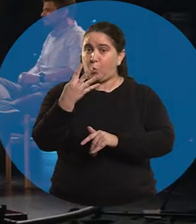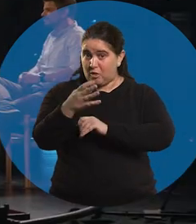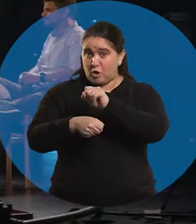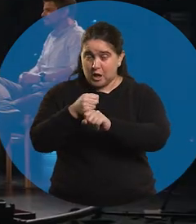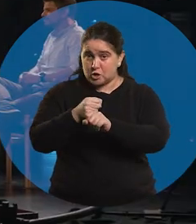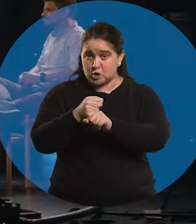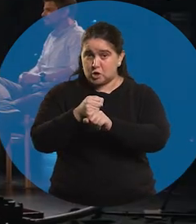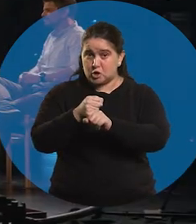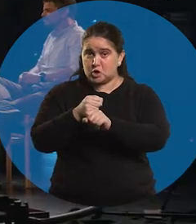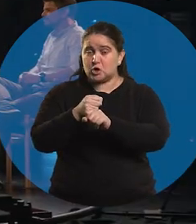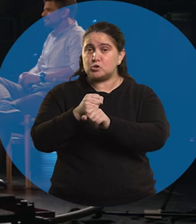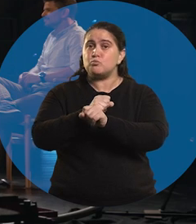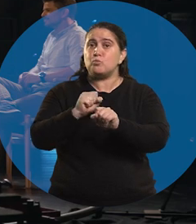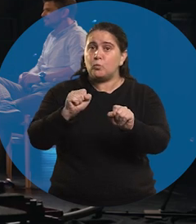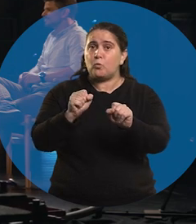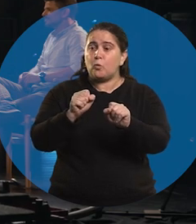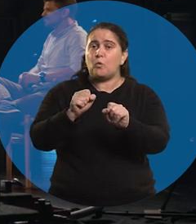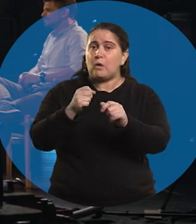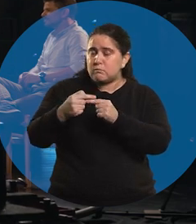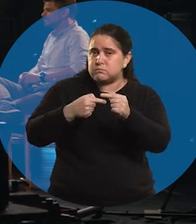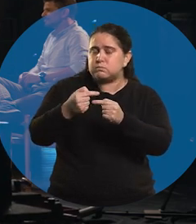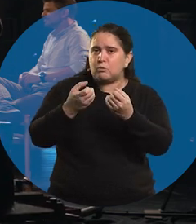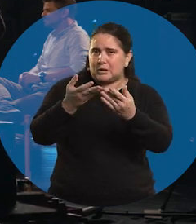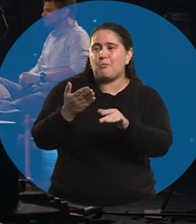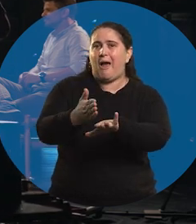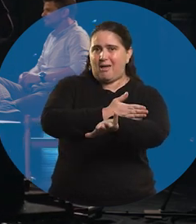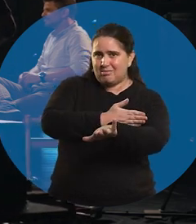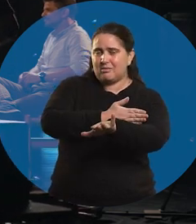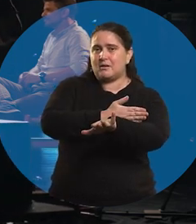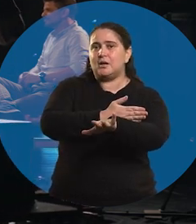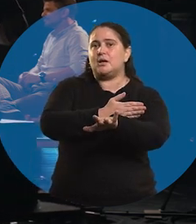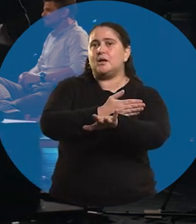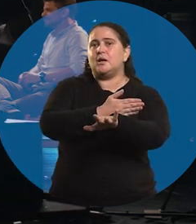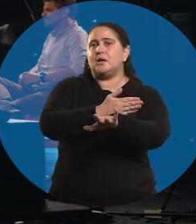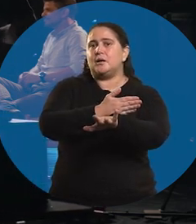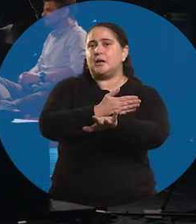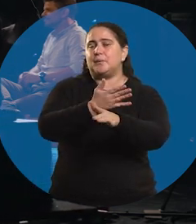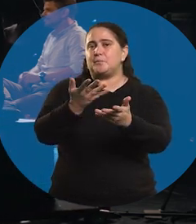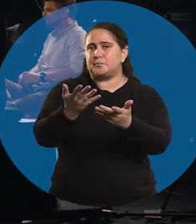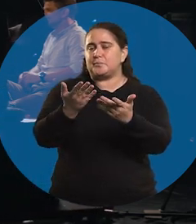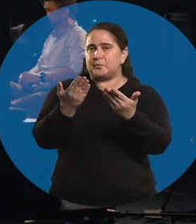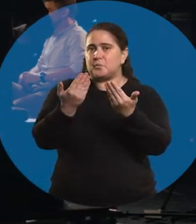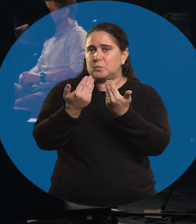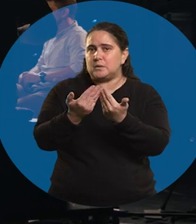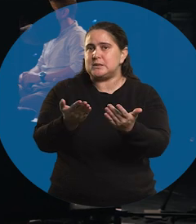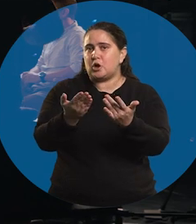Esos cuatro años los pude hacer porque previamente había arrancado con